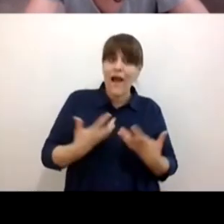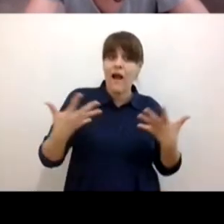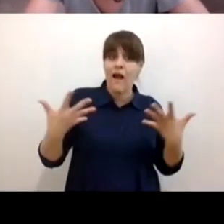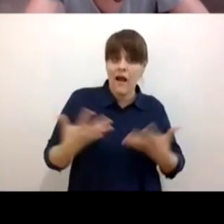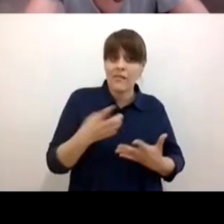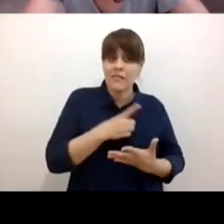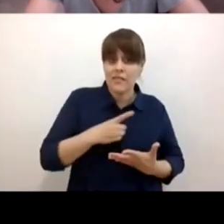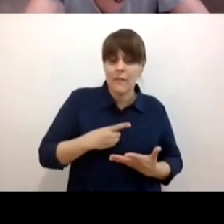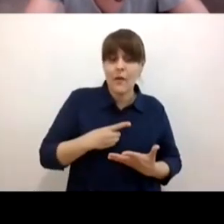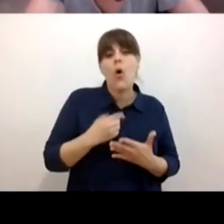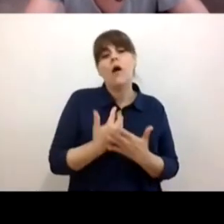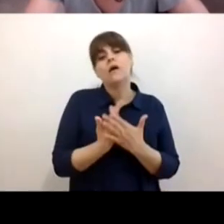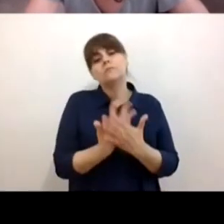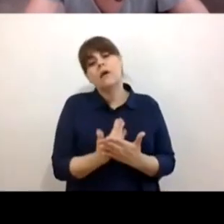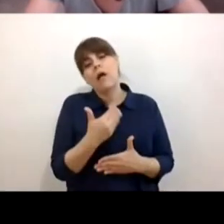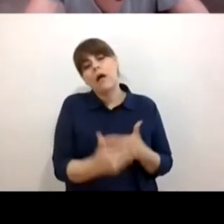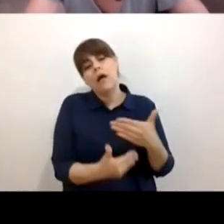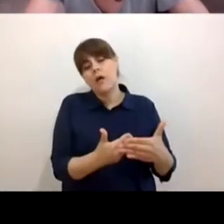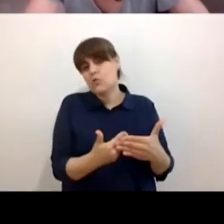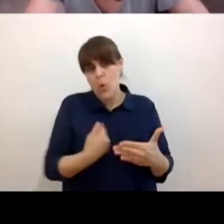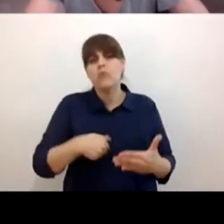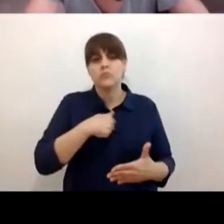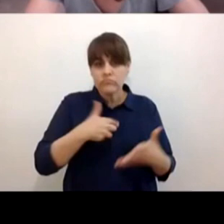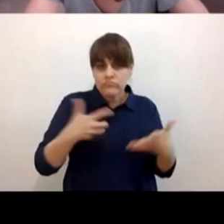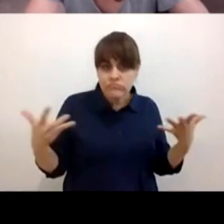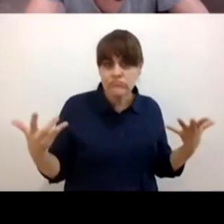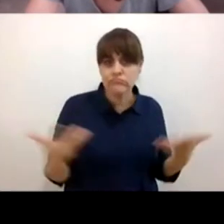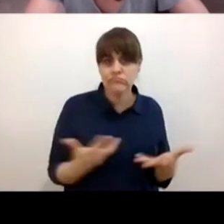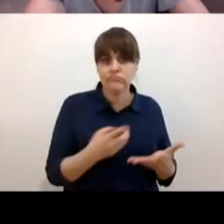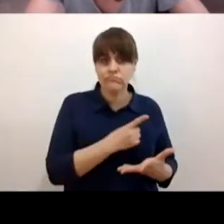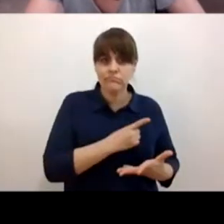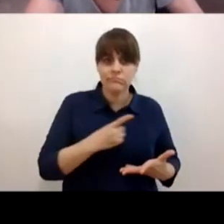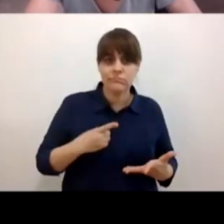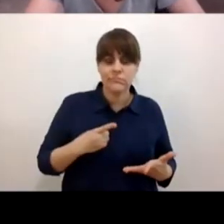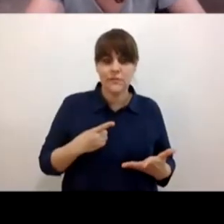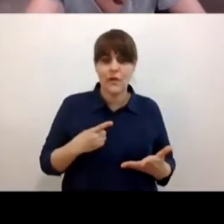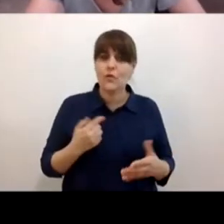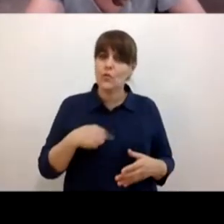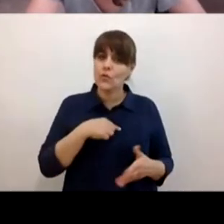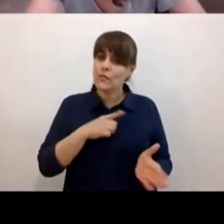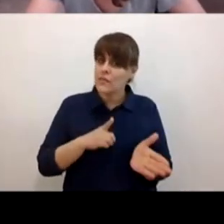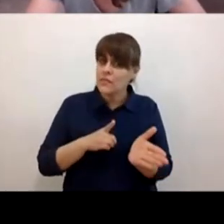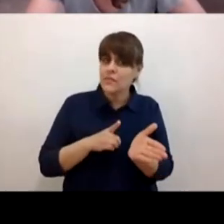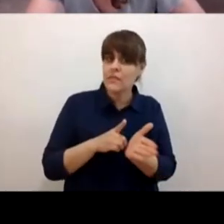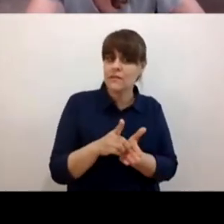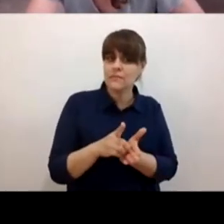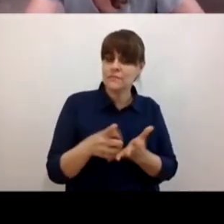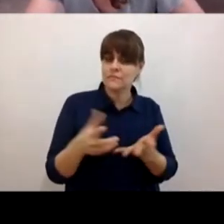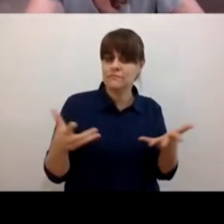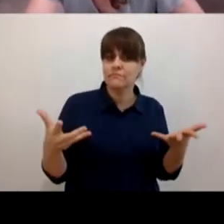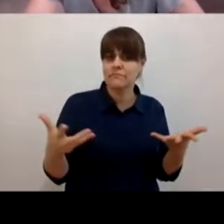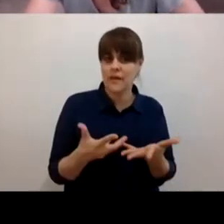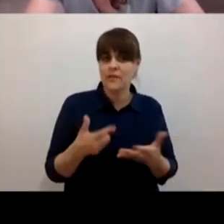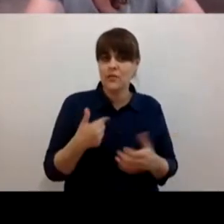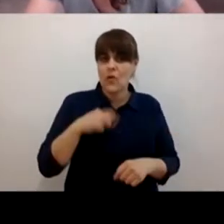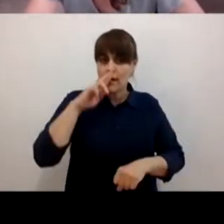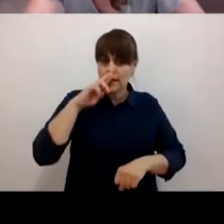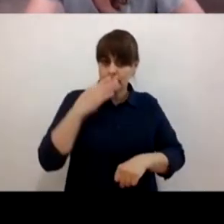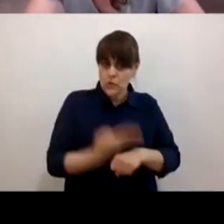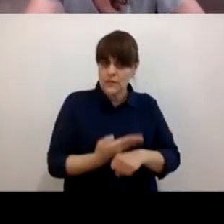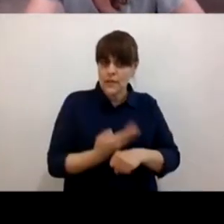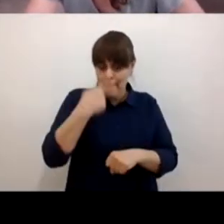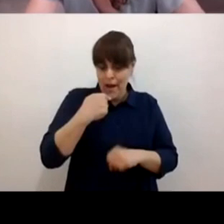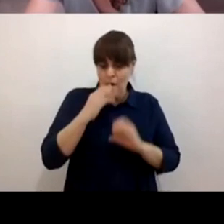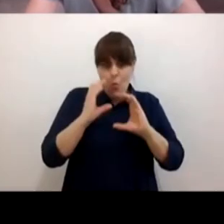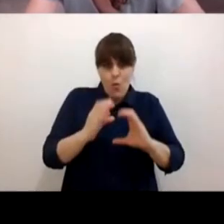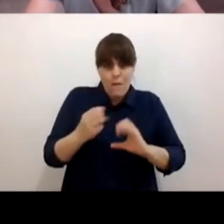segunda y la tercera etapa y etcétera sino que nosotros digamos que tomemos responsabilidad de nuestro autocuidado